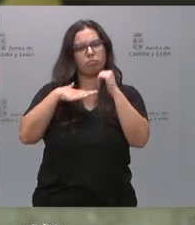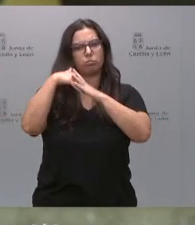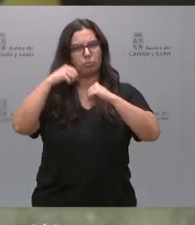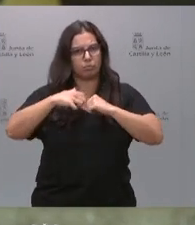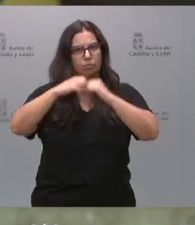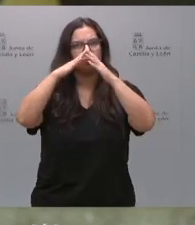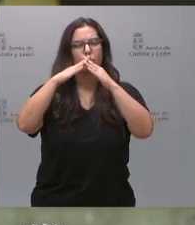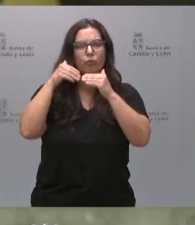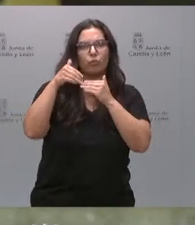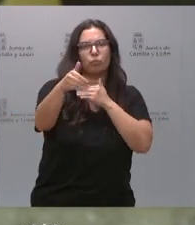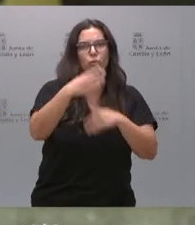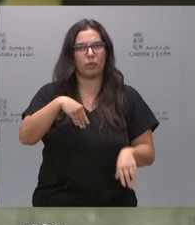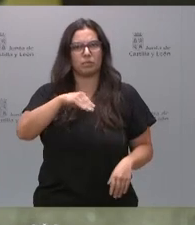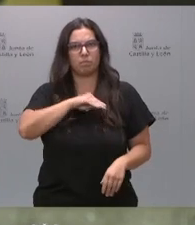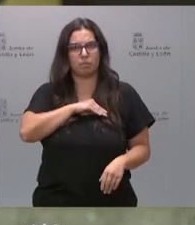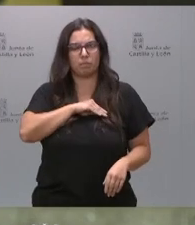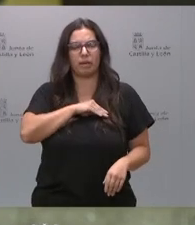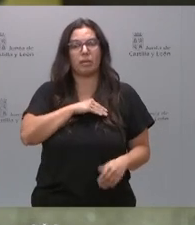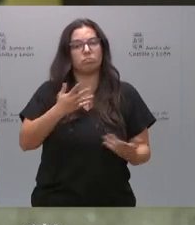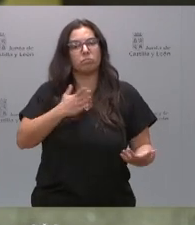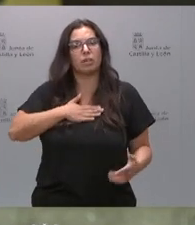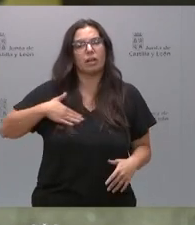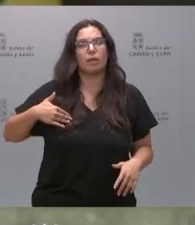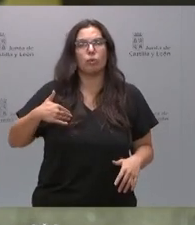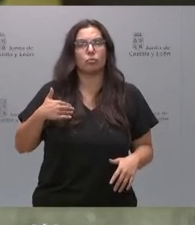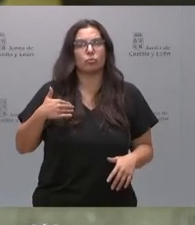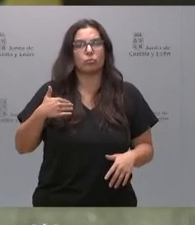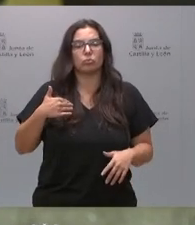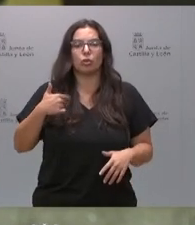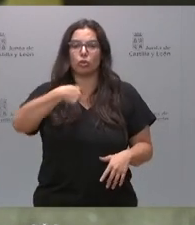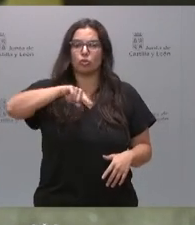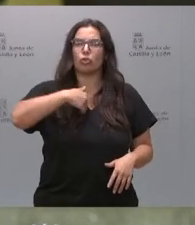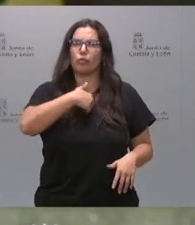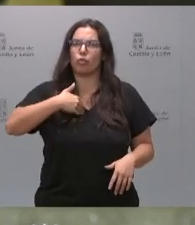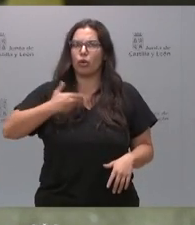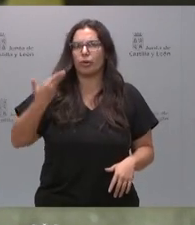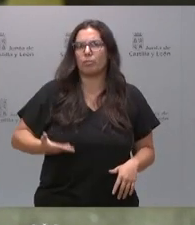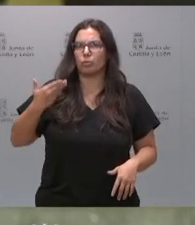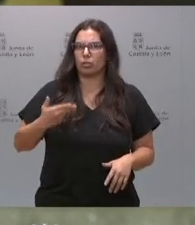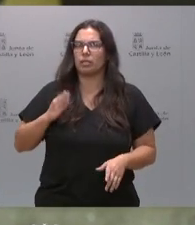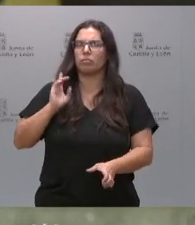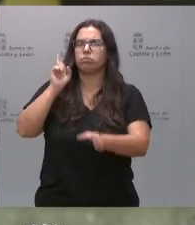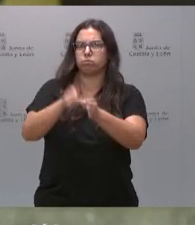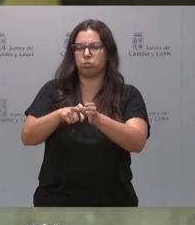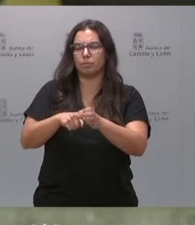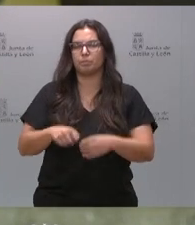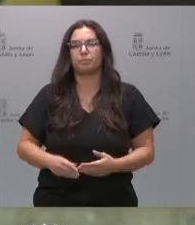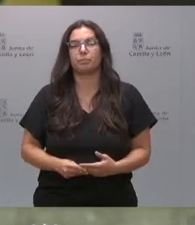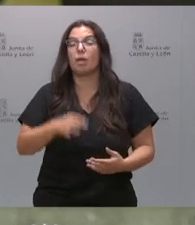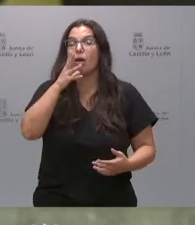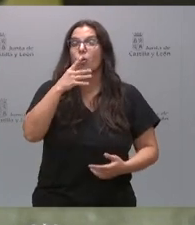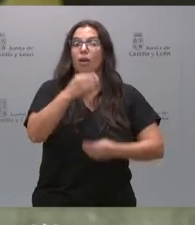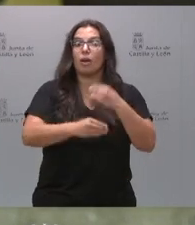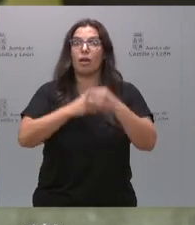del futuro de España y queremos desarrollar un papel primordial. Lo hacemos ahora con el